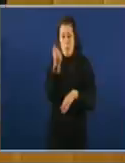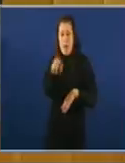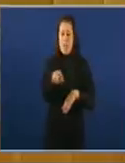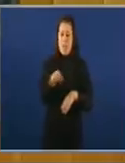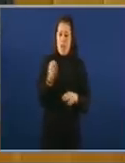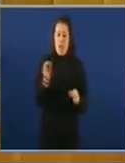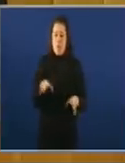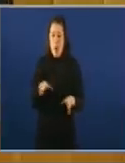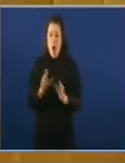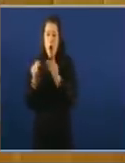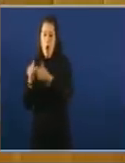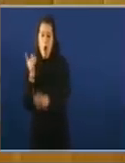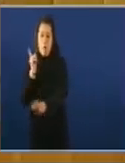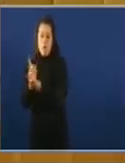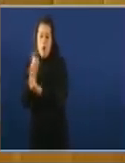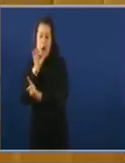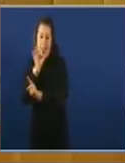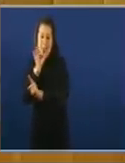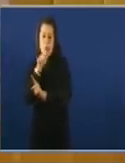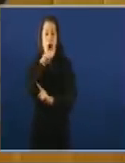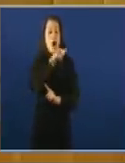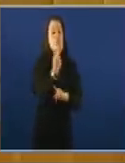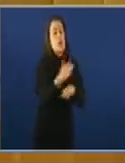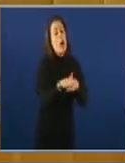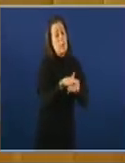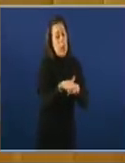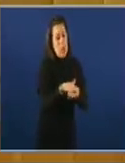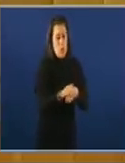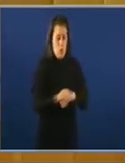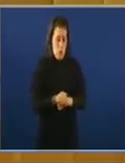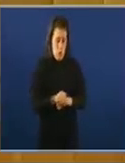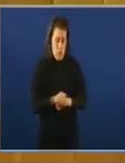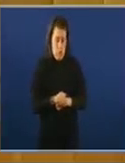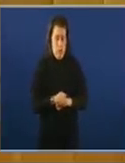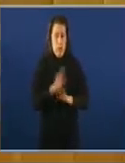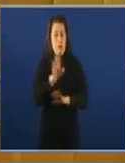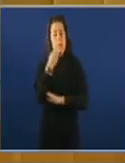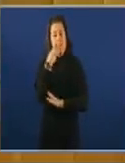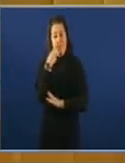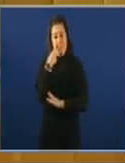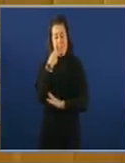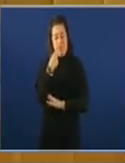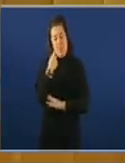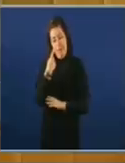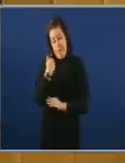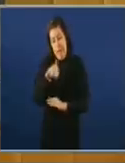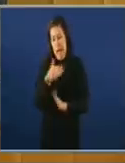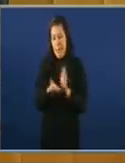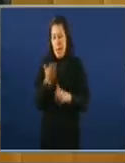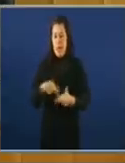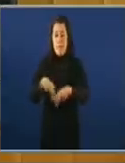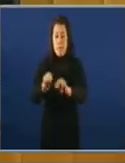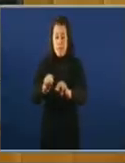a oposición e aos galegos a vostedes por ser amigo de Marcial Dorado. Pero mire, para rematar esta intervención